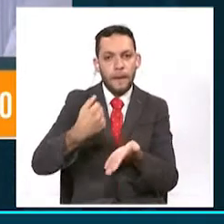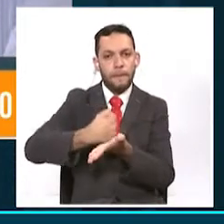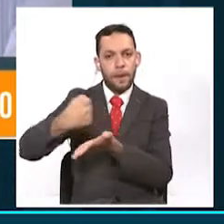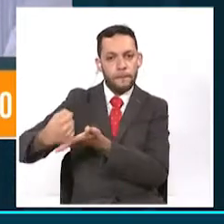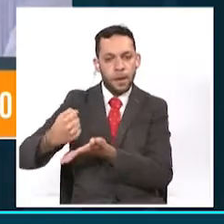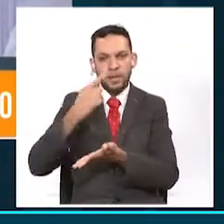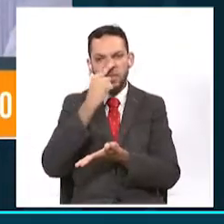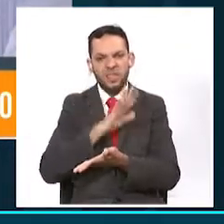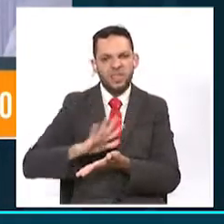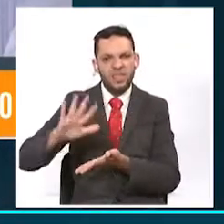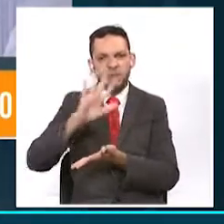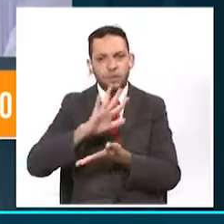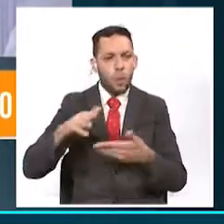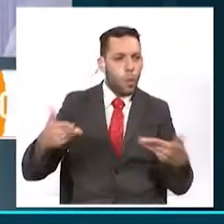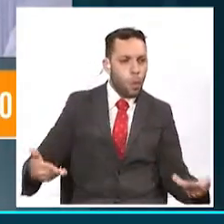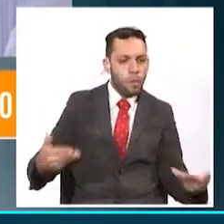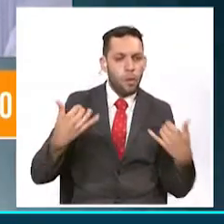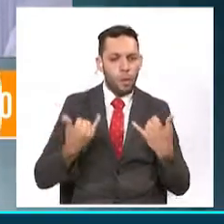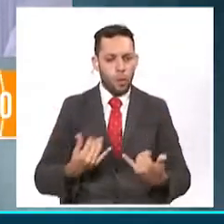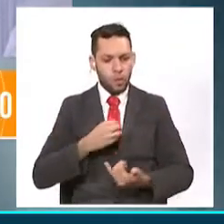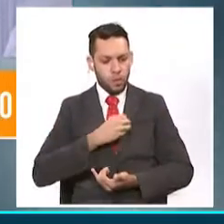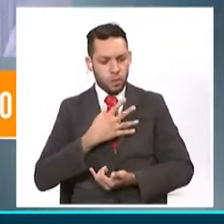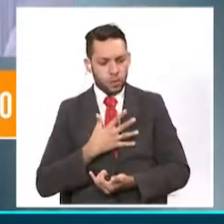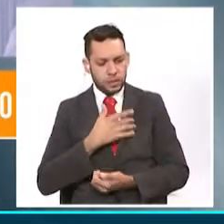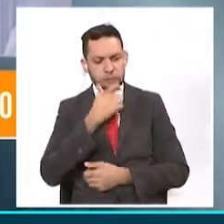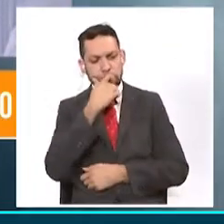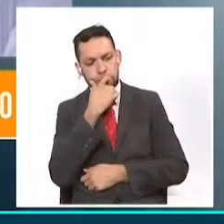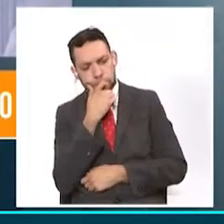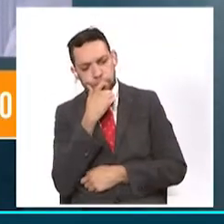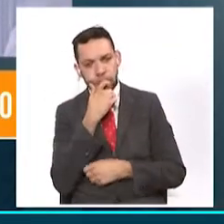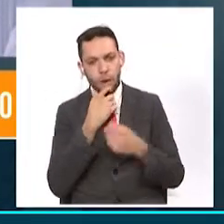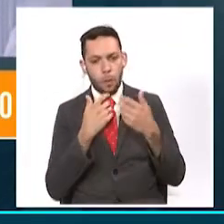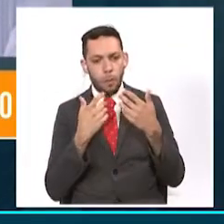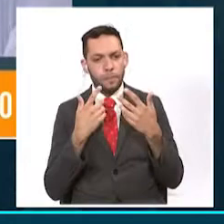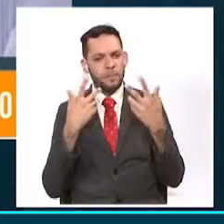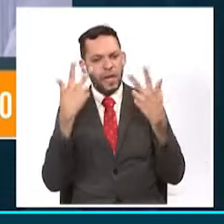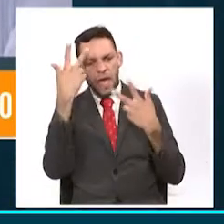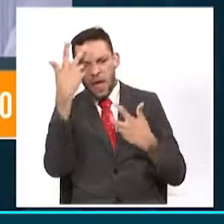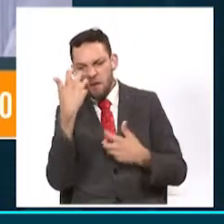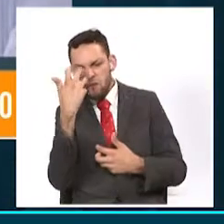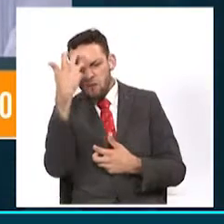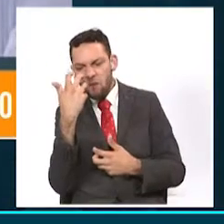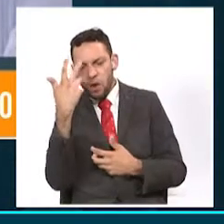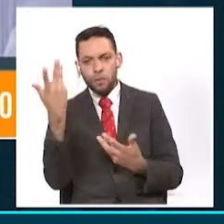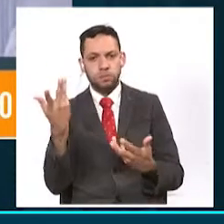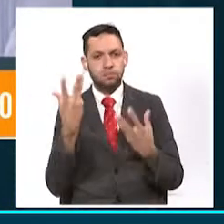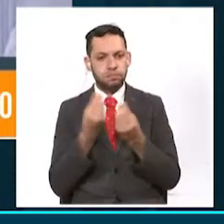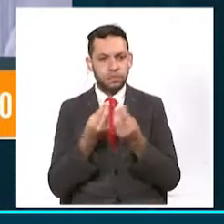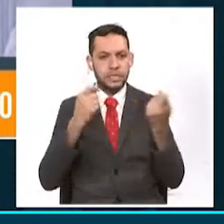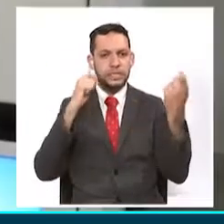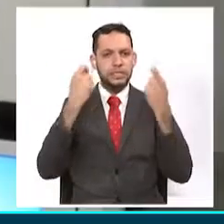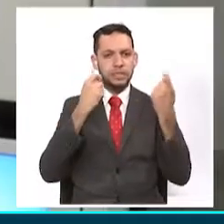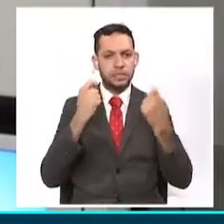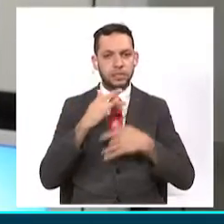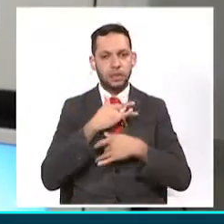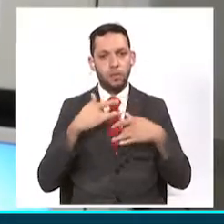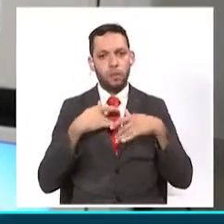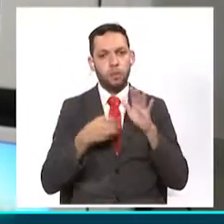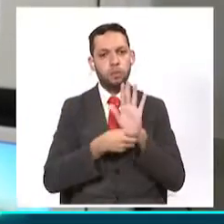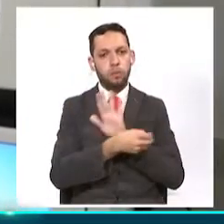pues es una oportunidad para evaluar como estrategia de salud pública.